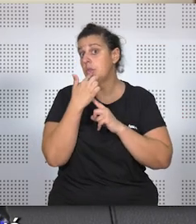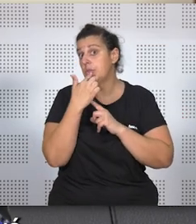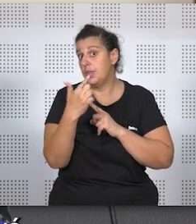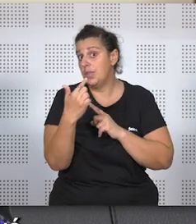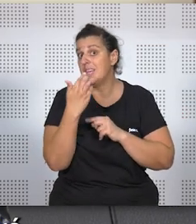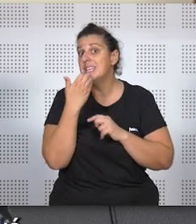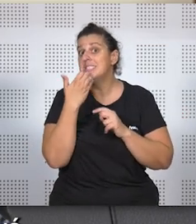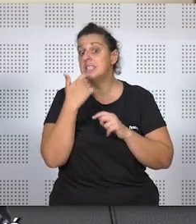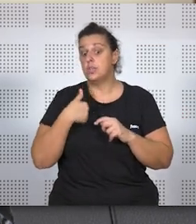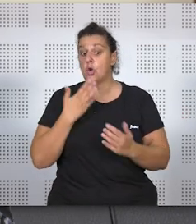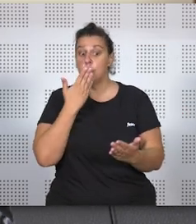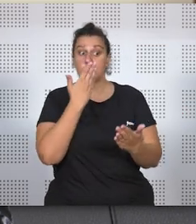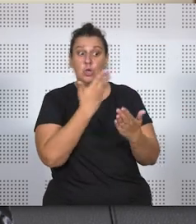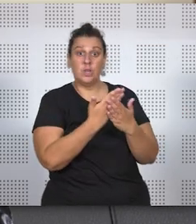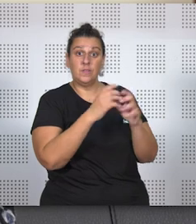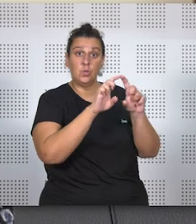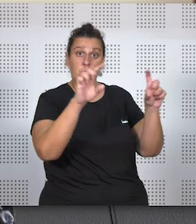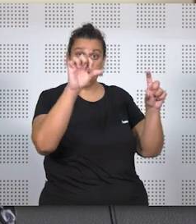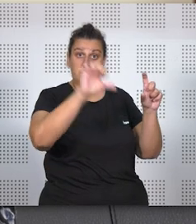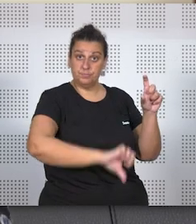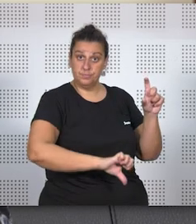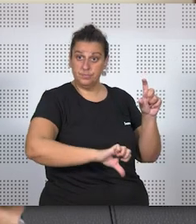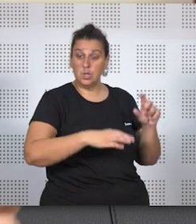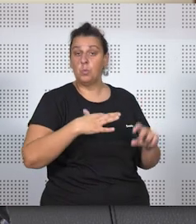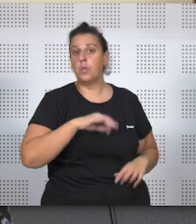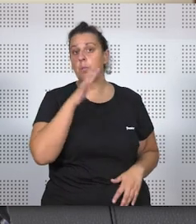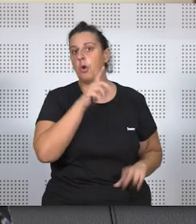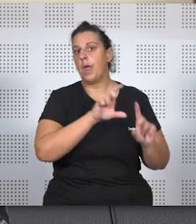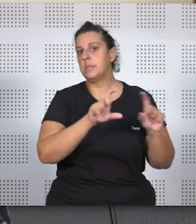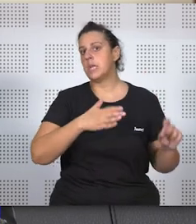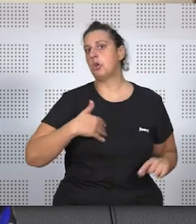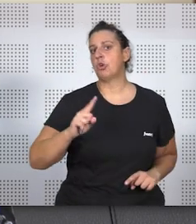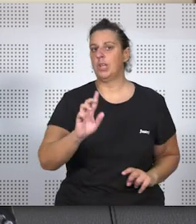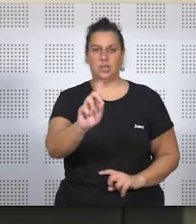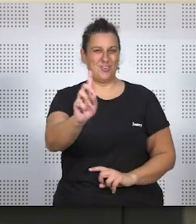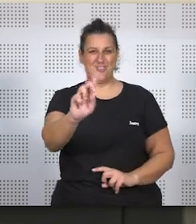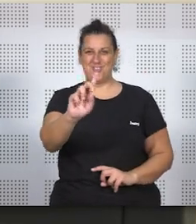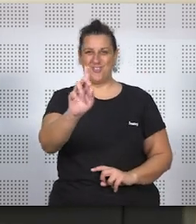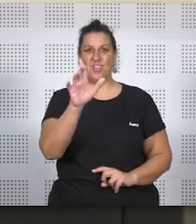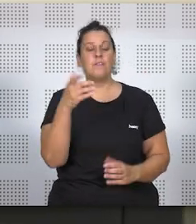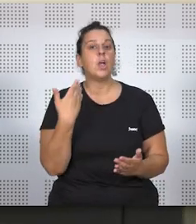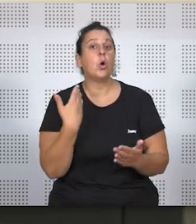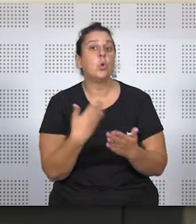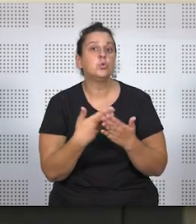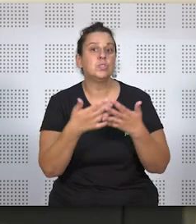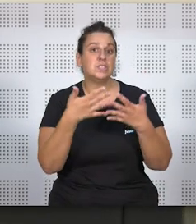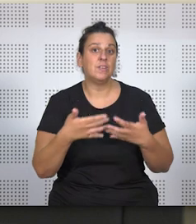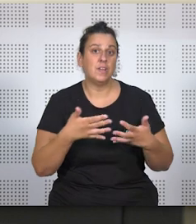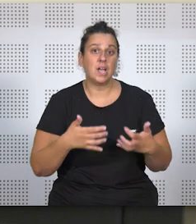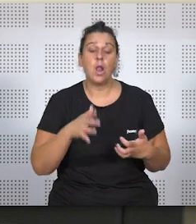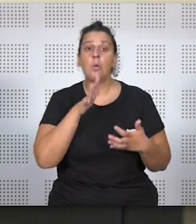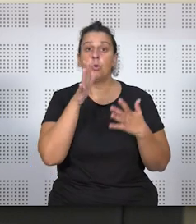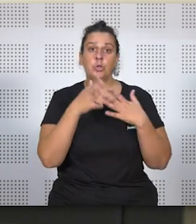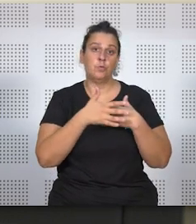empresa deniega mi solicitud no lo puede hacer porque no quiere, sino que tiene que justificar mediante una razón